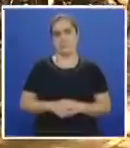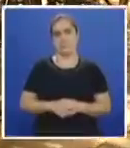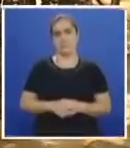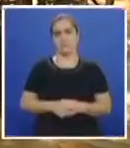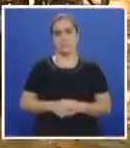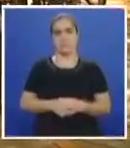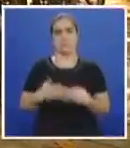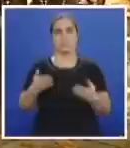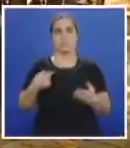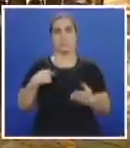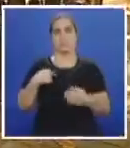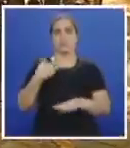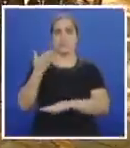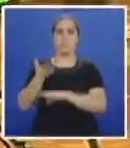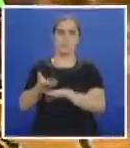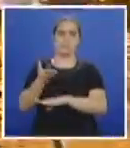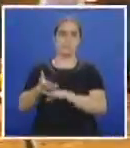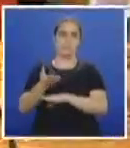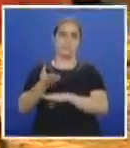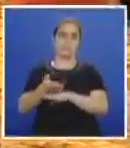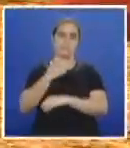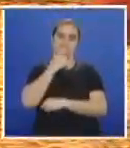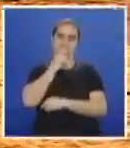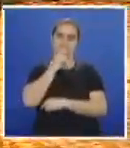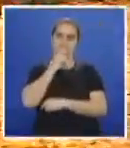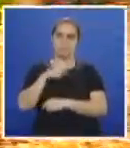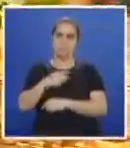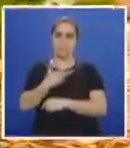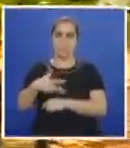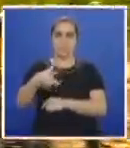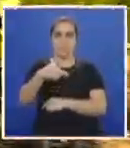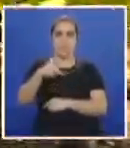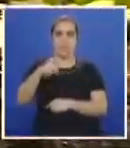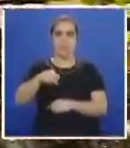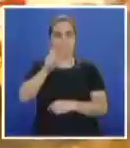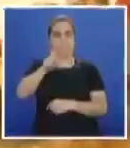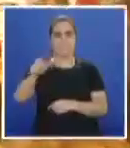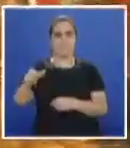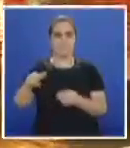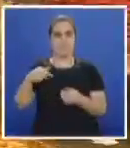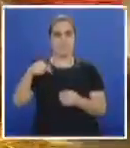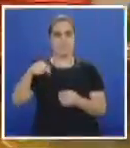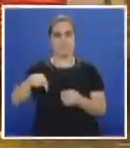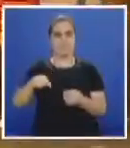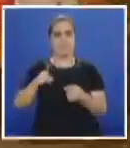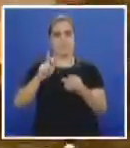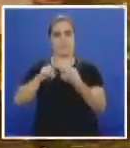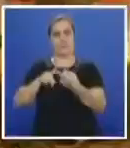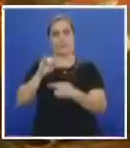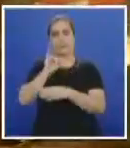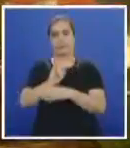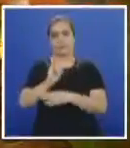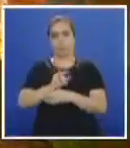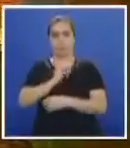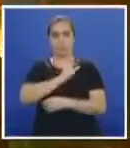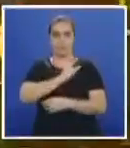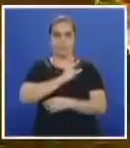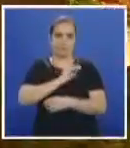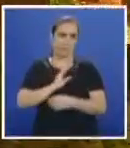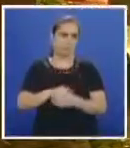¿Qué propondría yo para mejorar la movilidad para los estudiantes que tienen que ir a institutos o universidades?